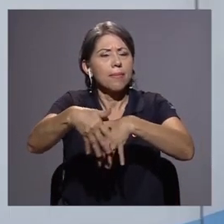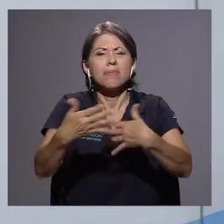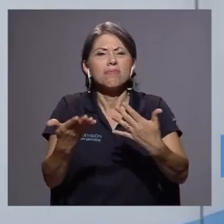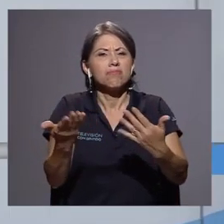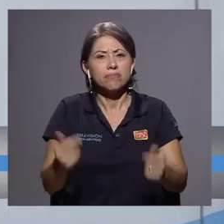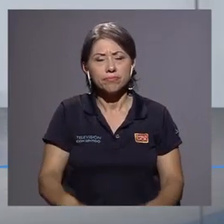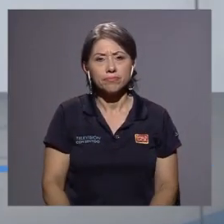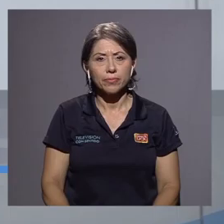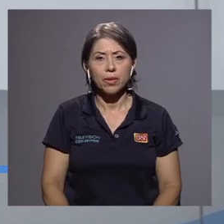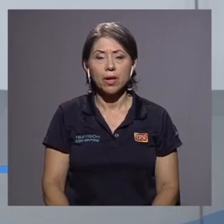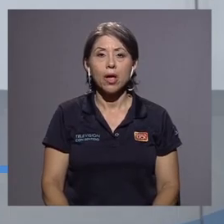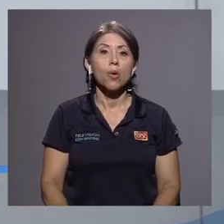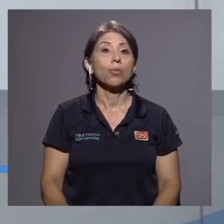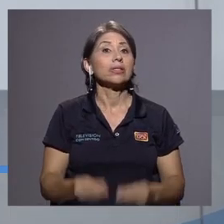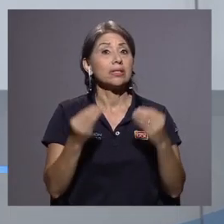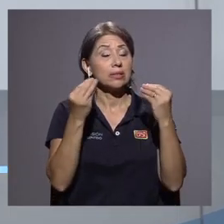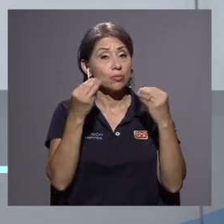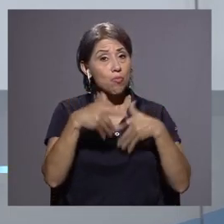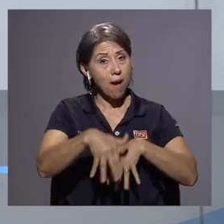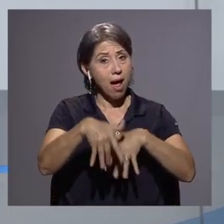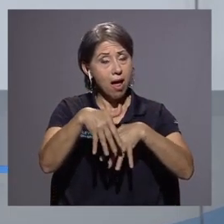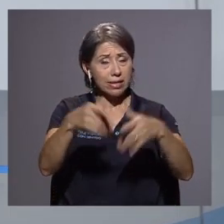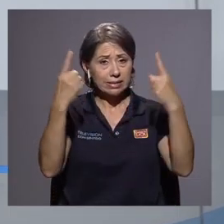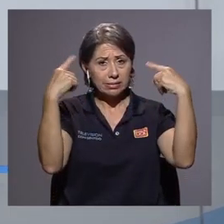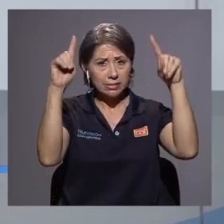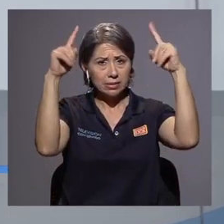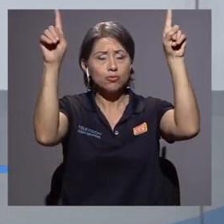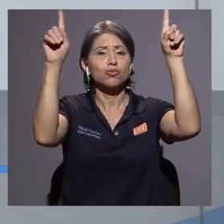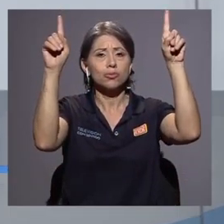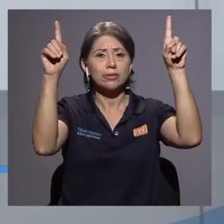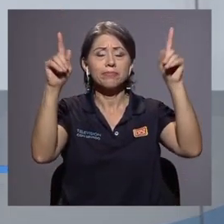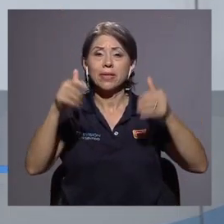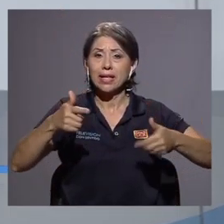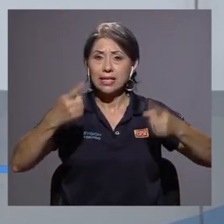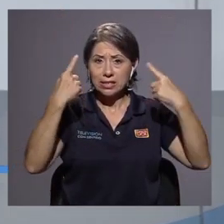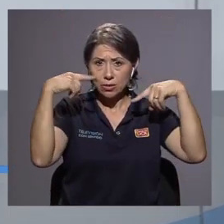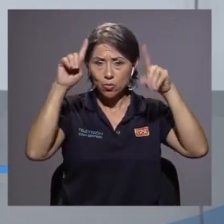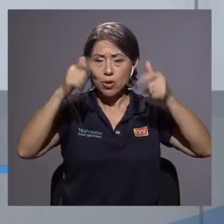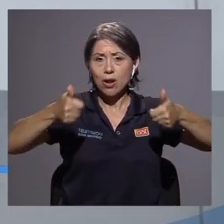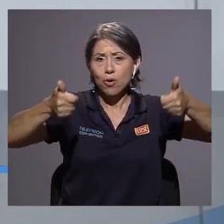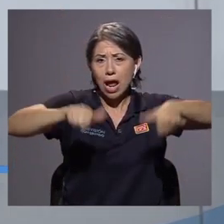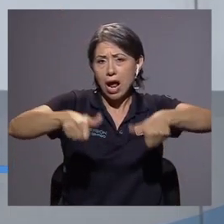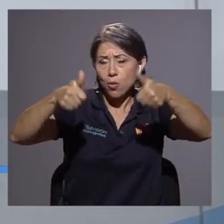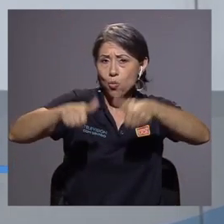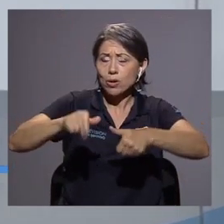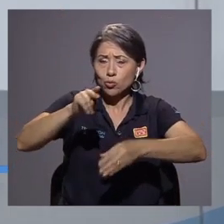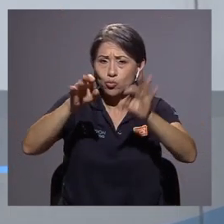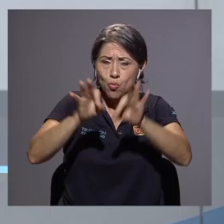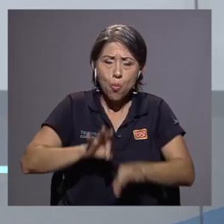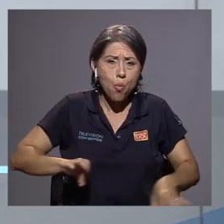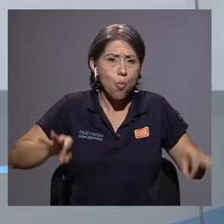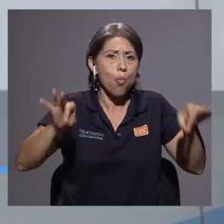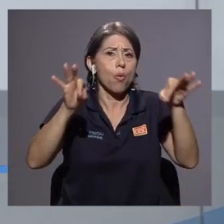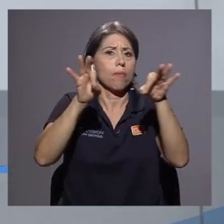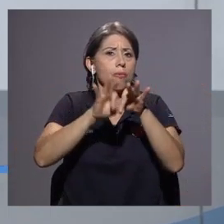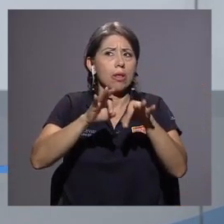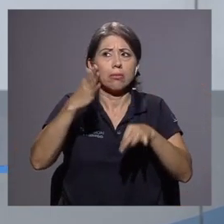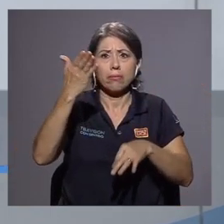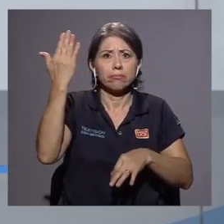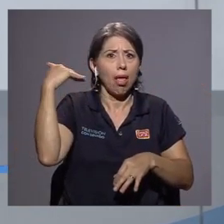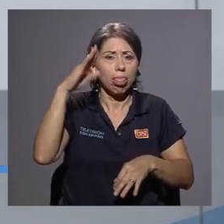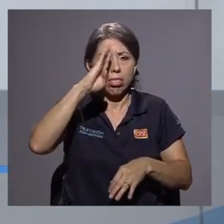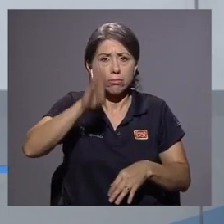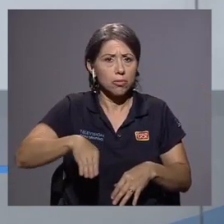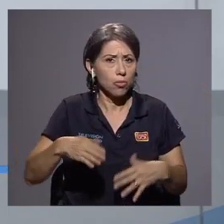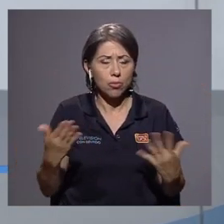Pues nos parece sumamente exitosa, creo que se lograron acuerdos bastante históricos, bastante importantes para lo que es